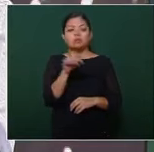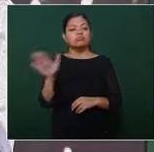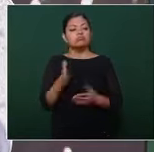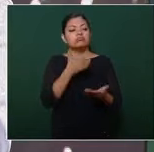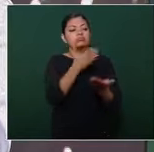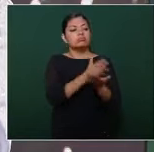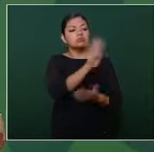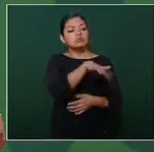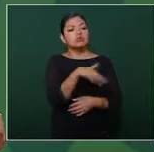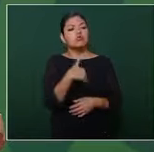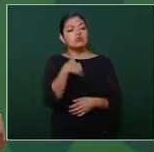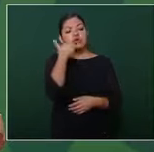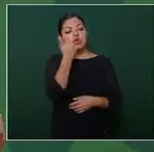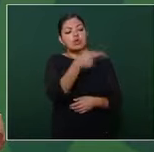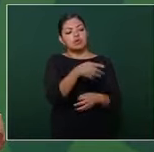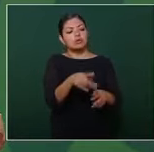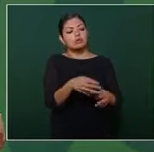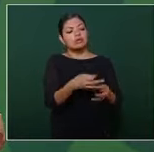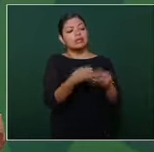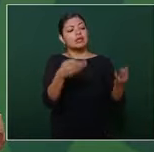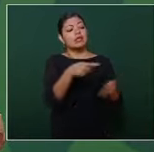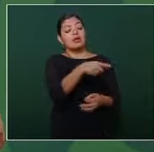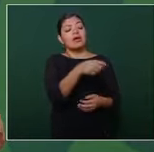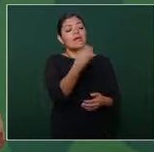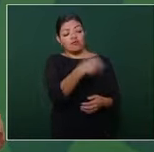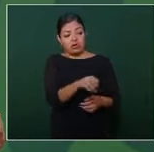decían queremos tu terreno nos los vas a vender